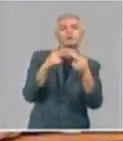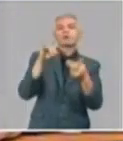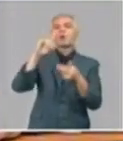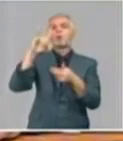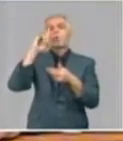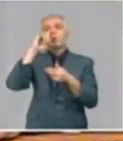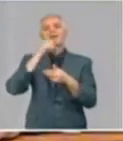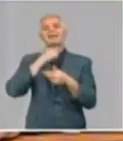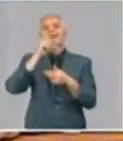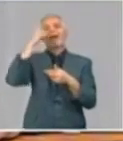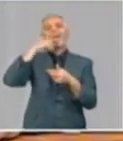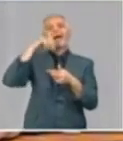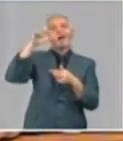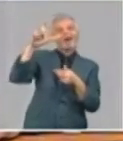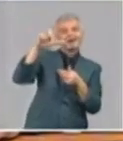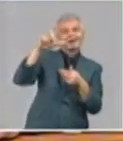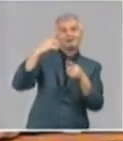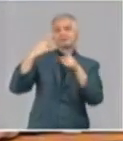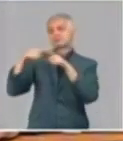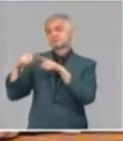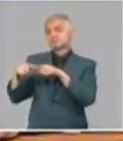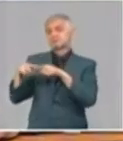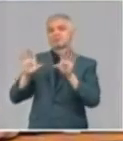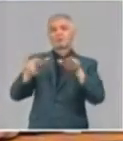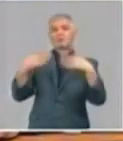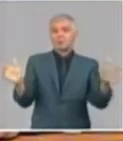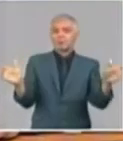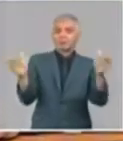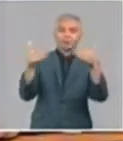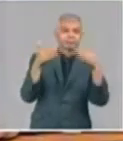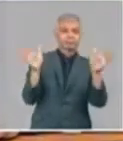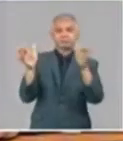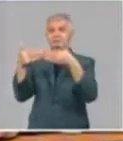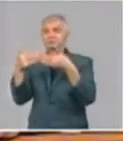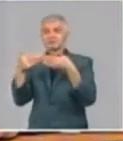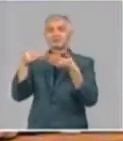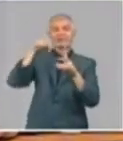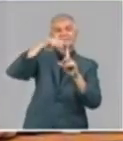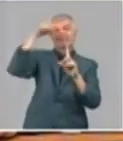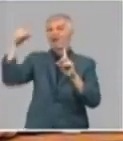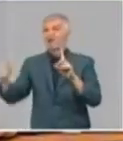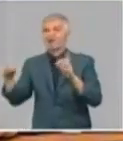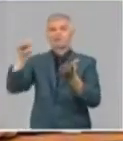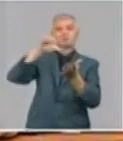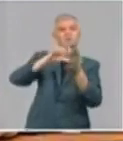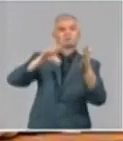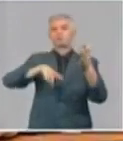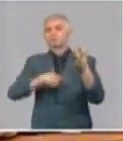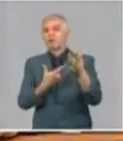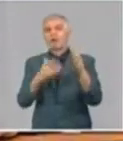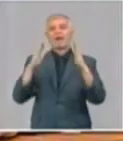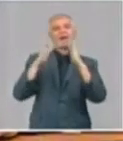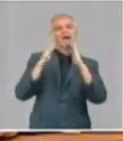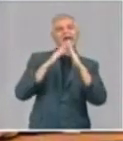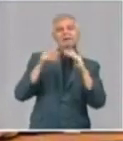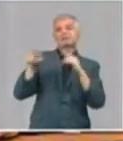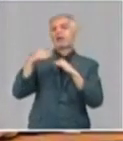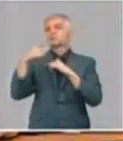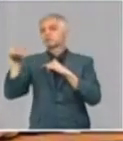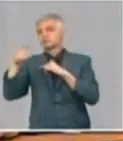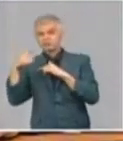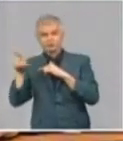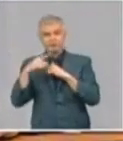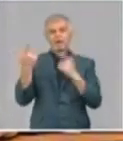Hermanos 6 posteriormente se cerraron los teatros, centros culturales y otras instituciones incluidas las Casas de la Música de la UREN